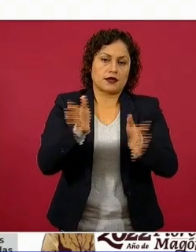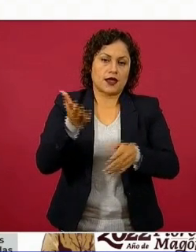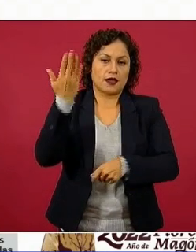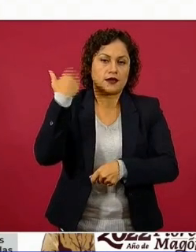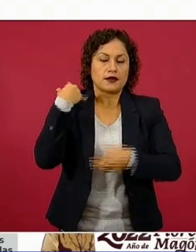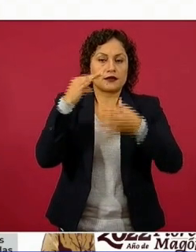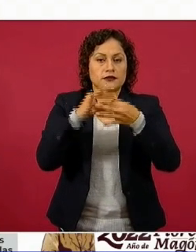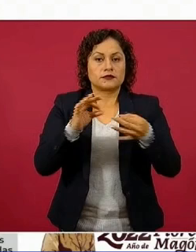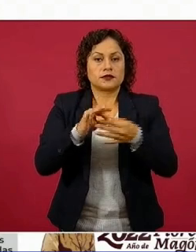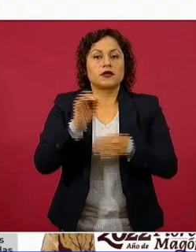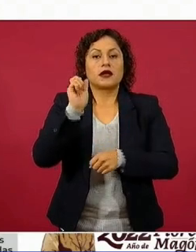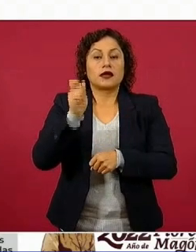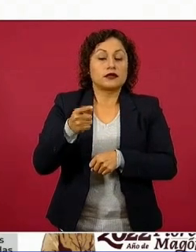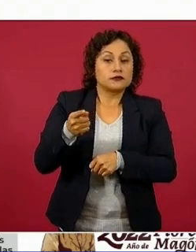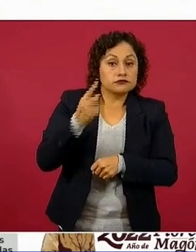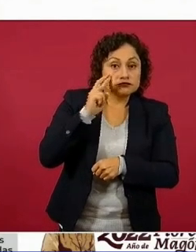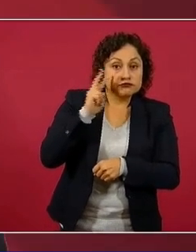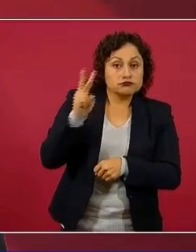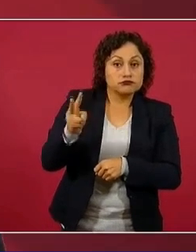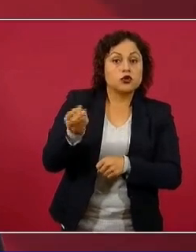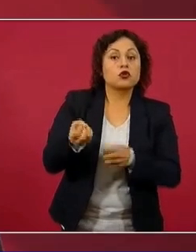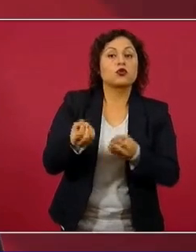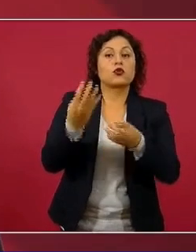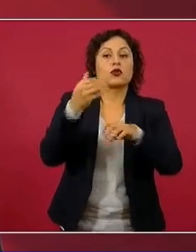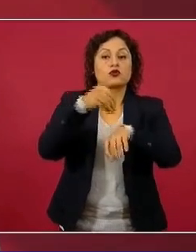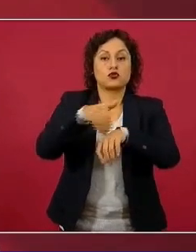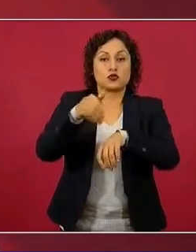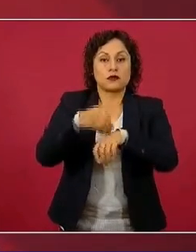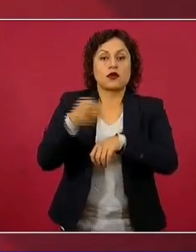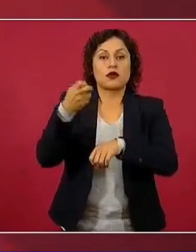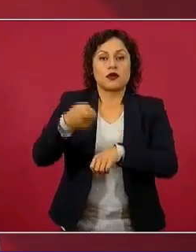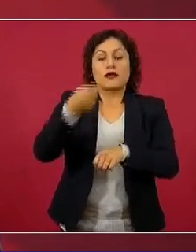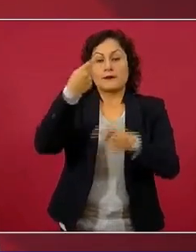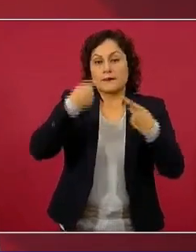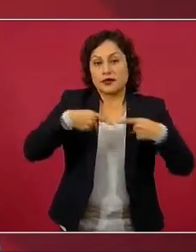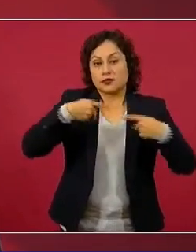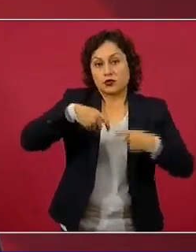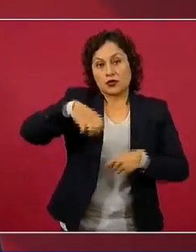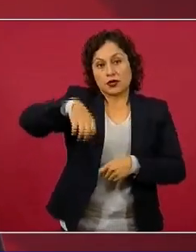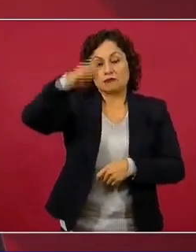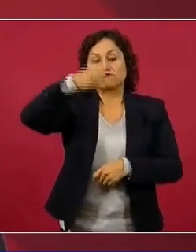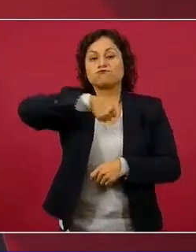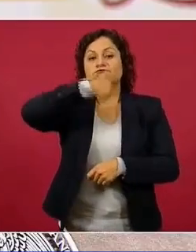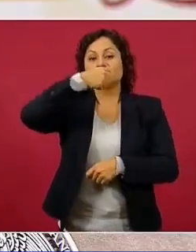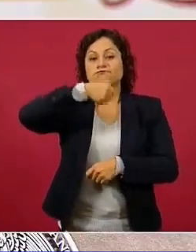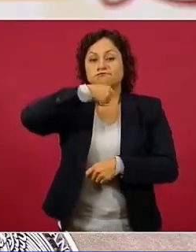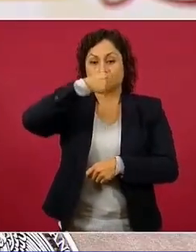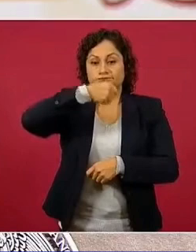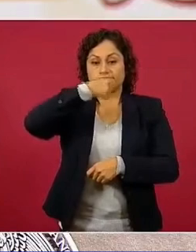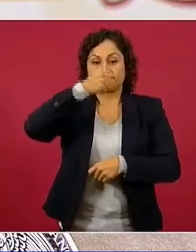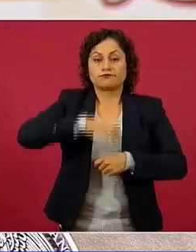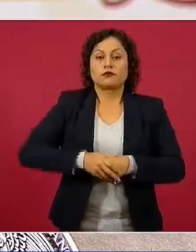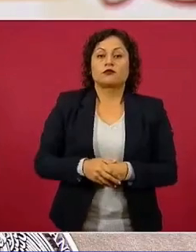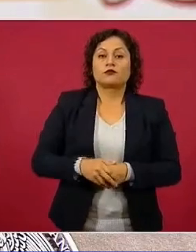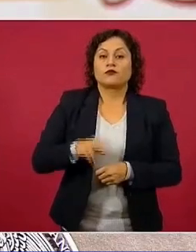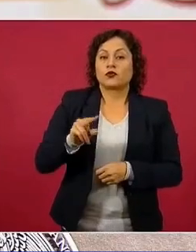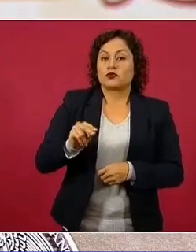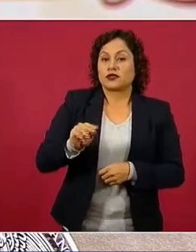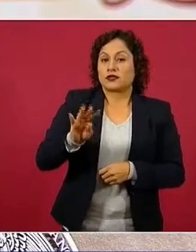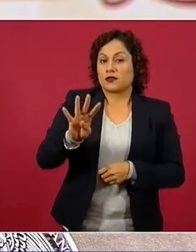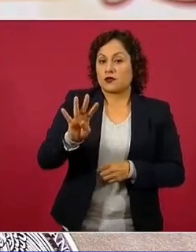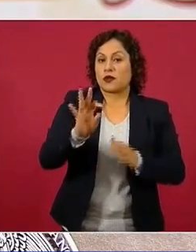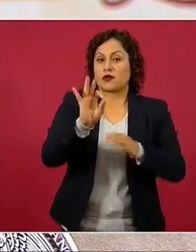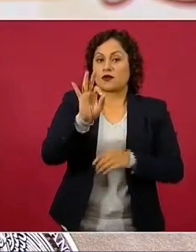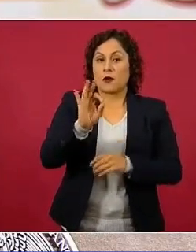siempre, esta cifra se refiere al esquema primario en personas adultas, 84 millones,